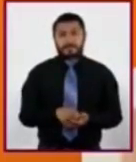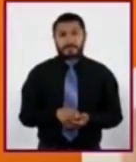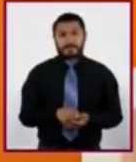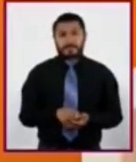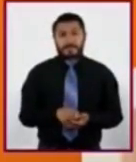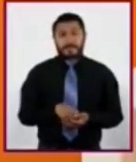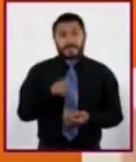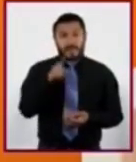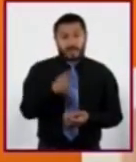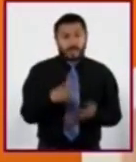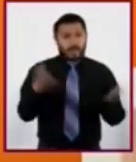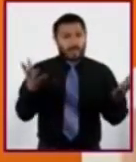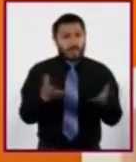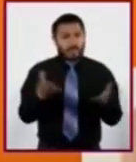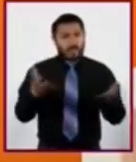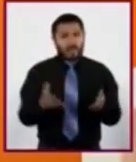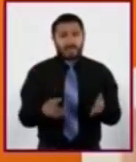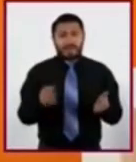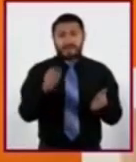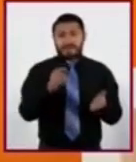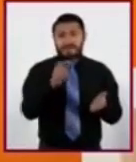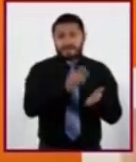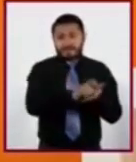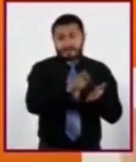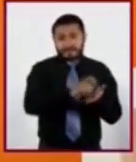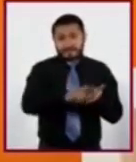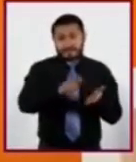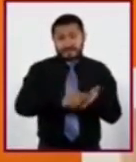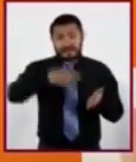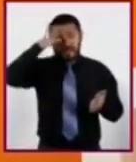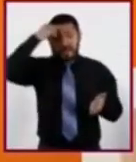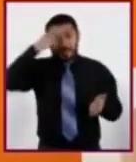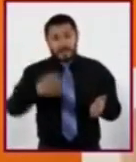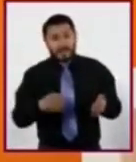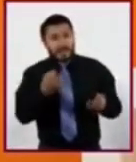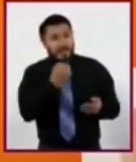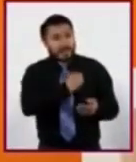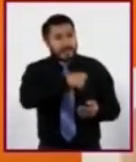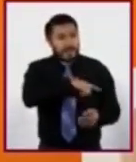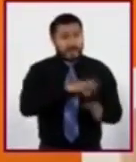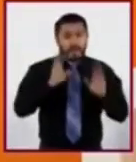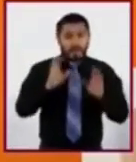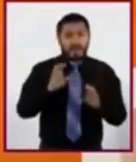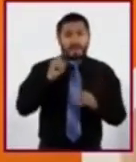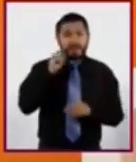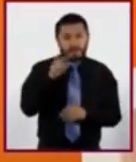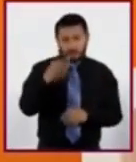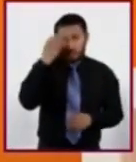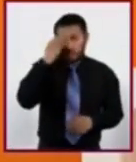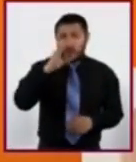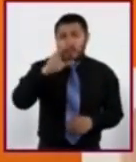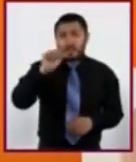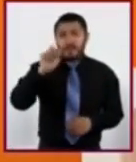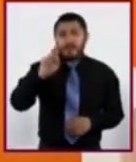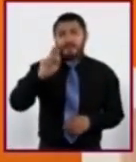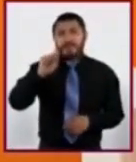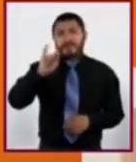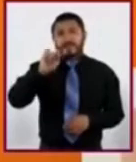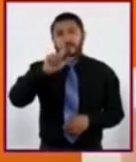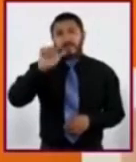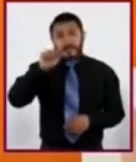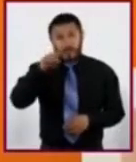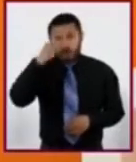una cartilla para el cuidado de su salud. ¿Han visto una cartilla? Realicemos una